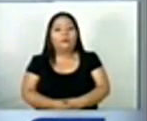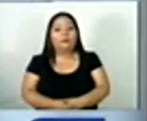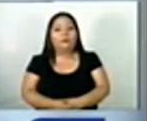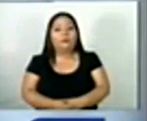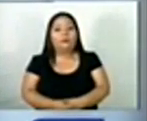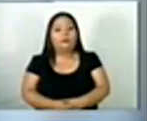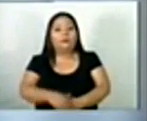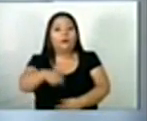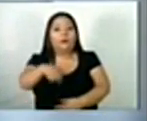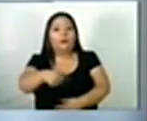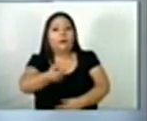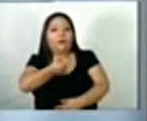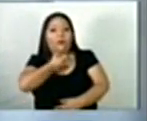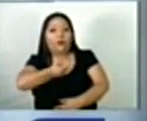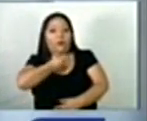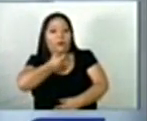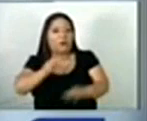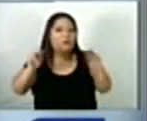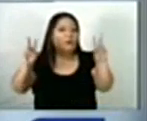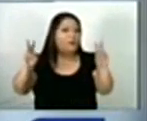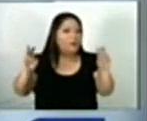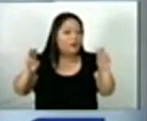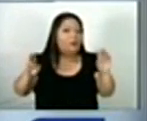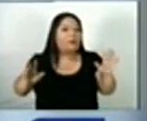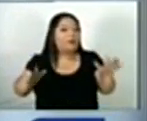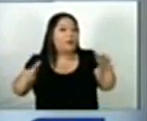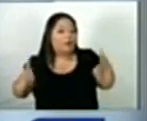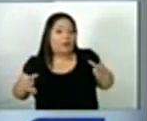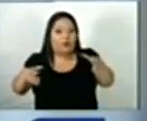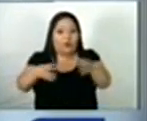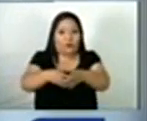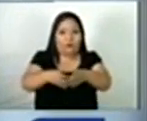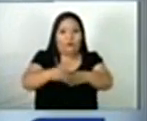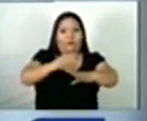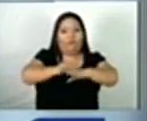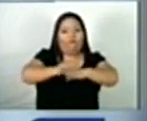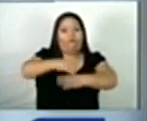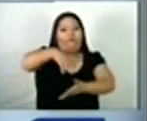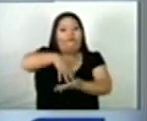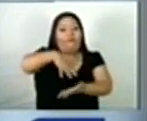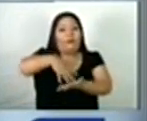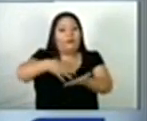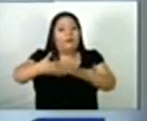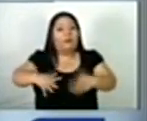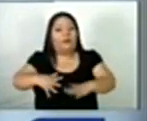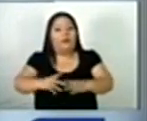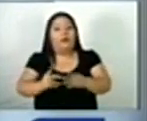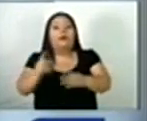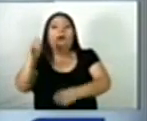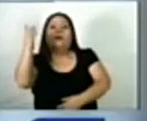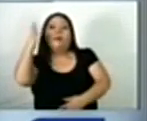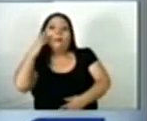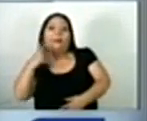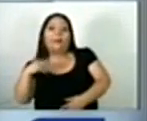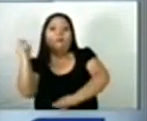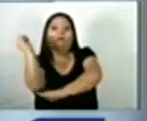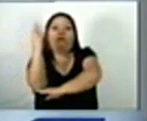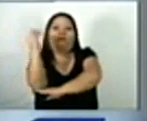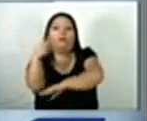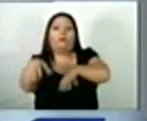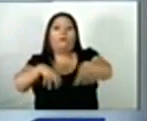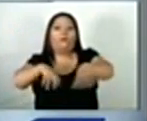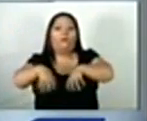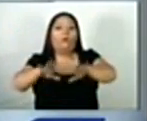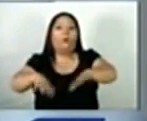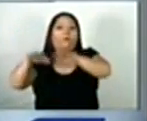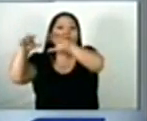Tenemos información en desarrollo a esta hora y es que la Comisión Nacional de Protección Civil emitió alerta amarilla en todo el país